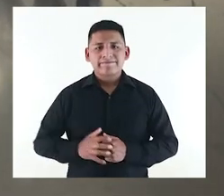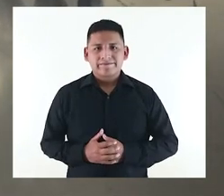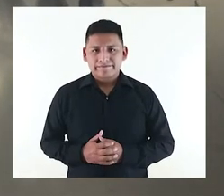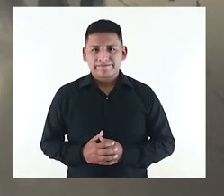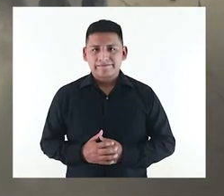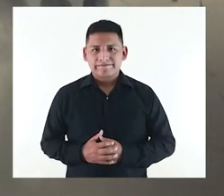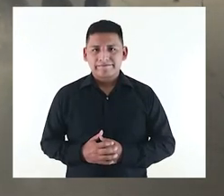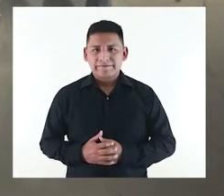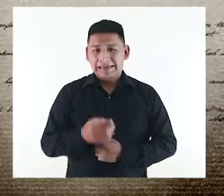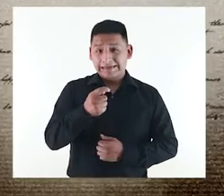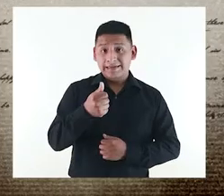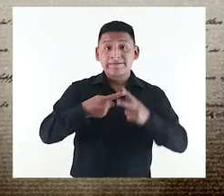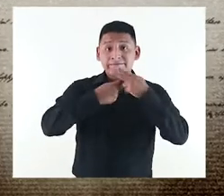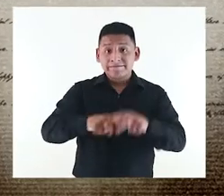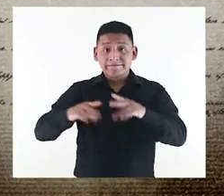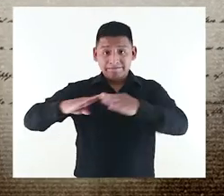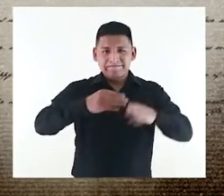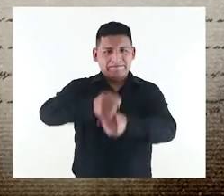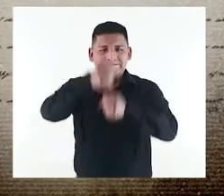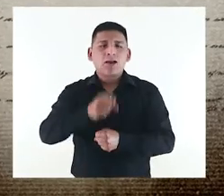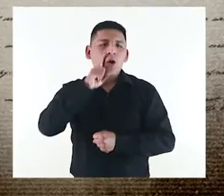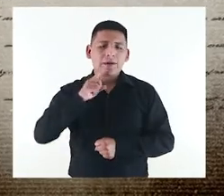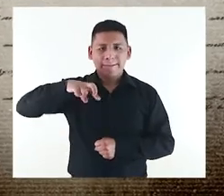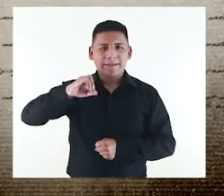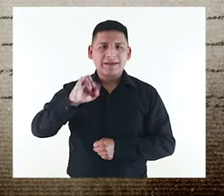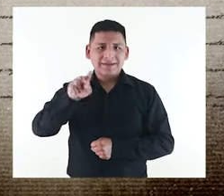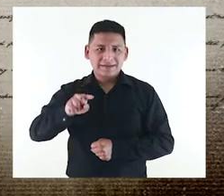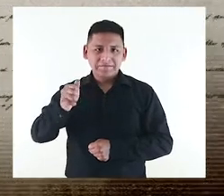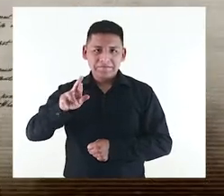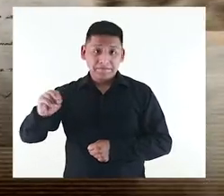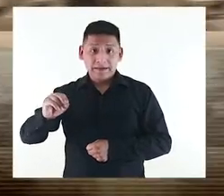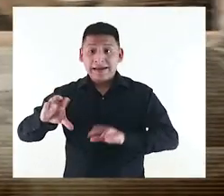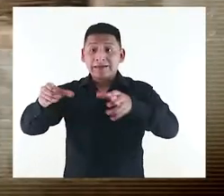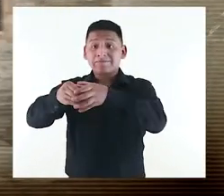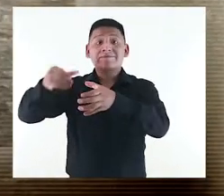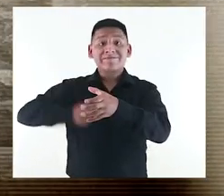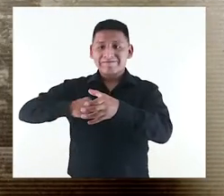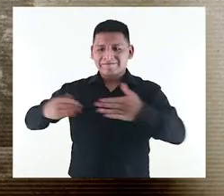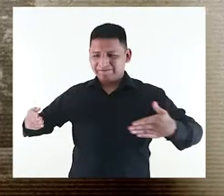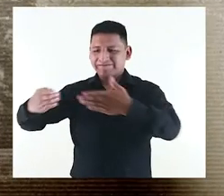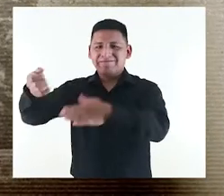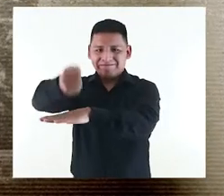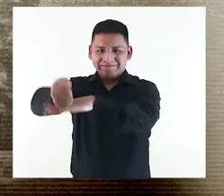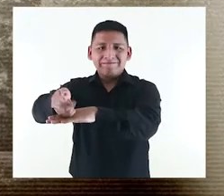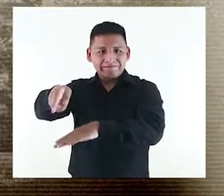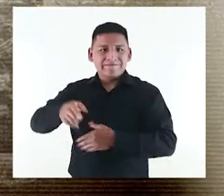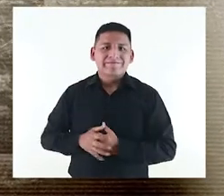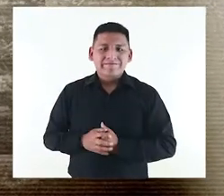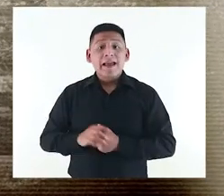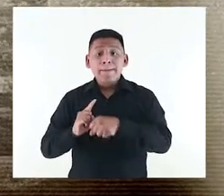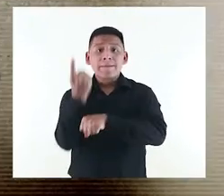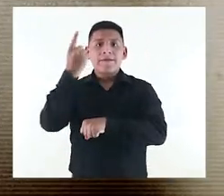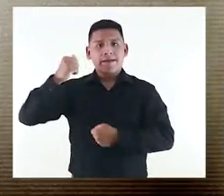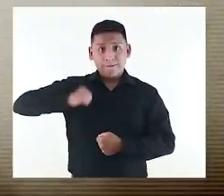Palacio Municipal Es casi desde el inicio de la ciudad fundada por Pizarro en que el cabildo de la ciudad se ubica en esta